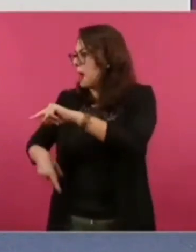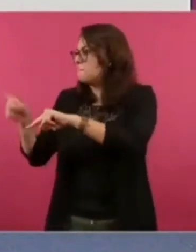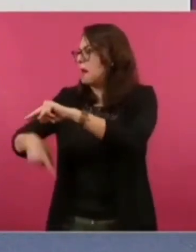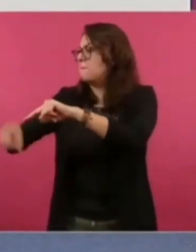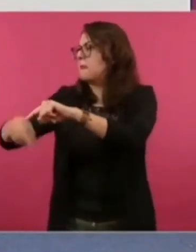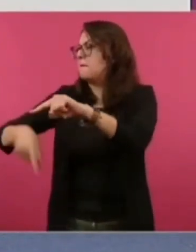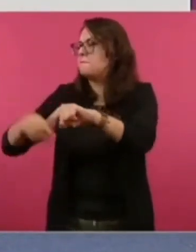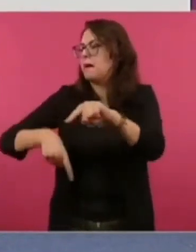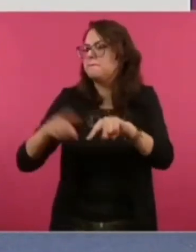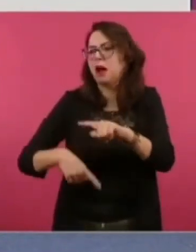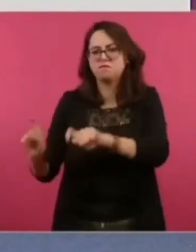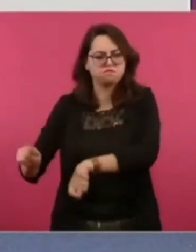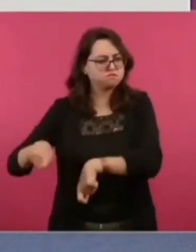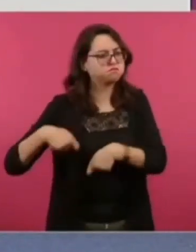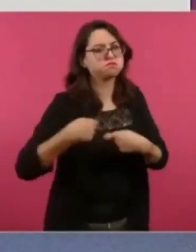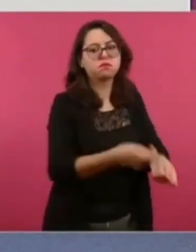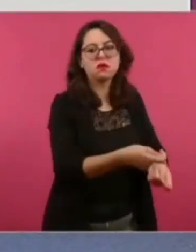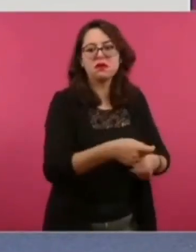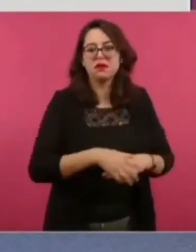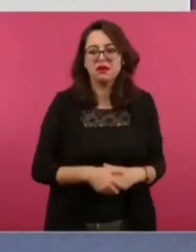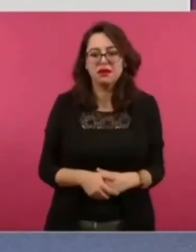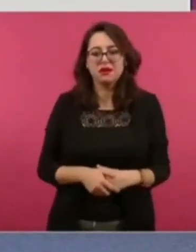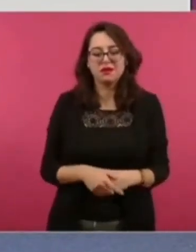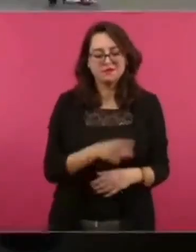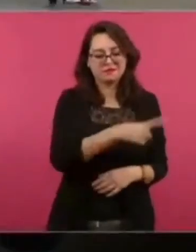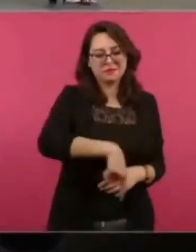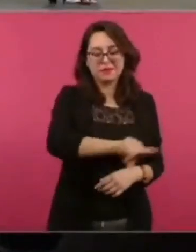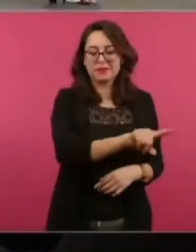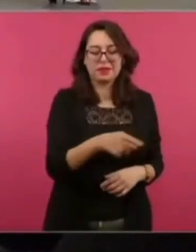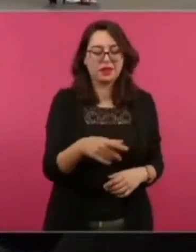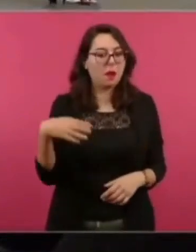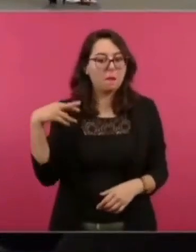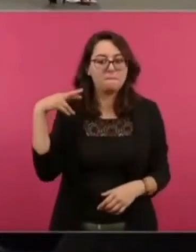entregó. Porque tenía en la cabeza